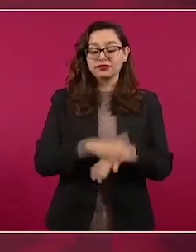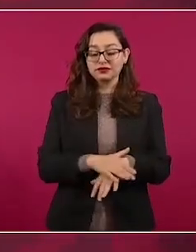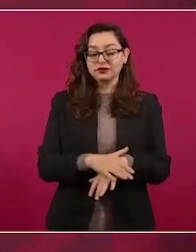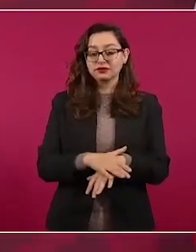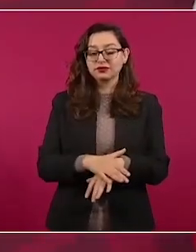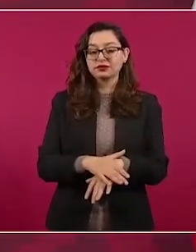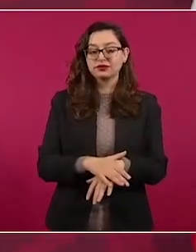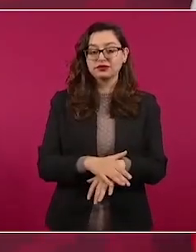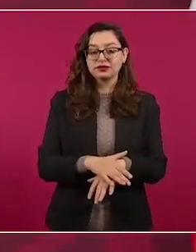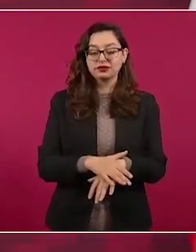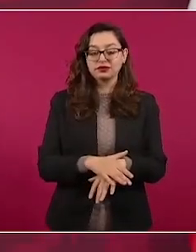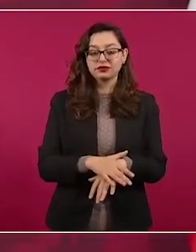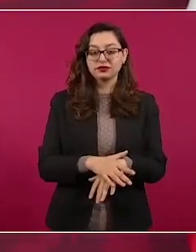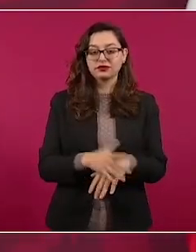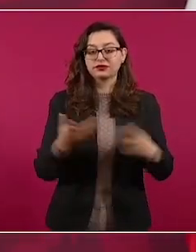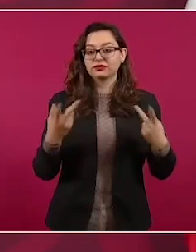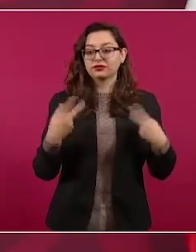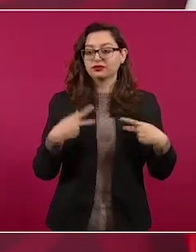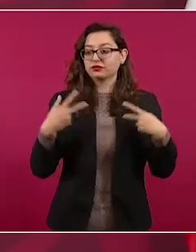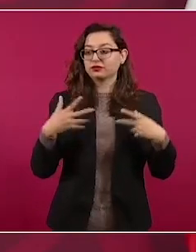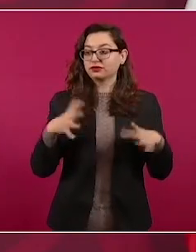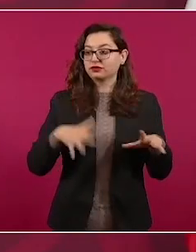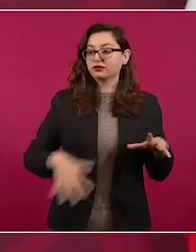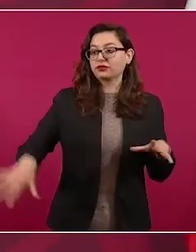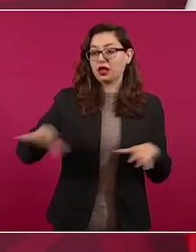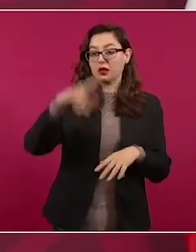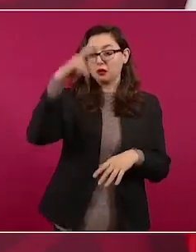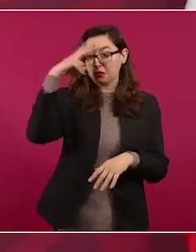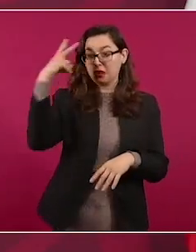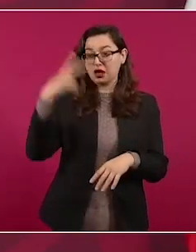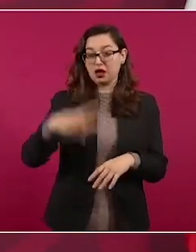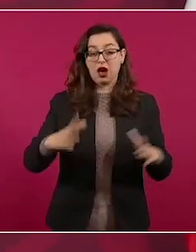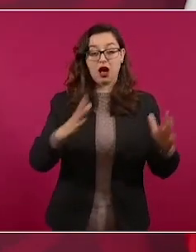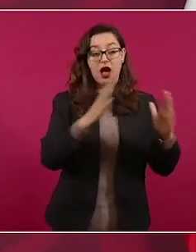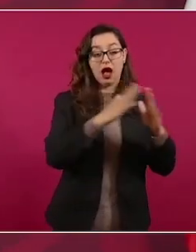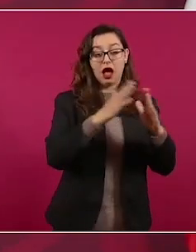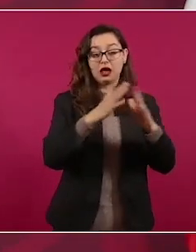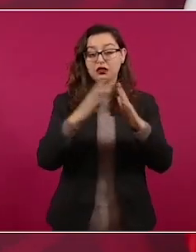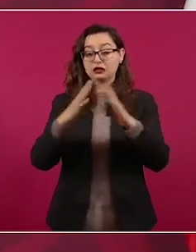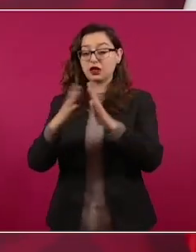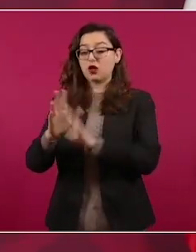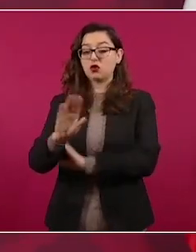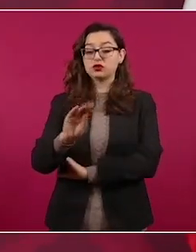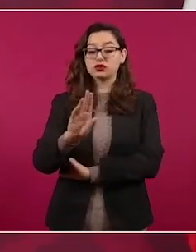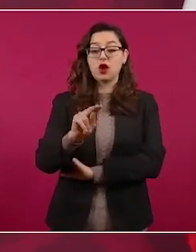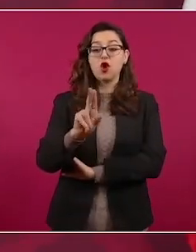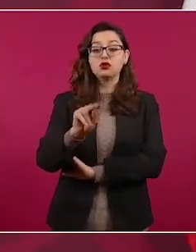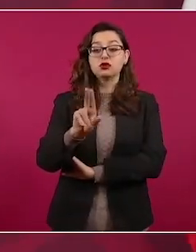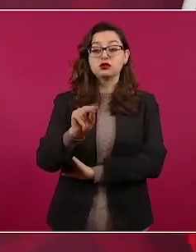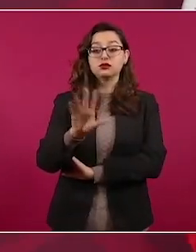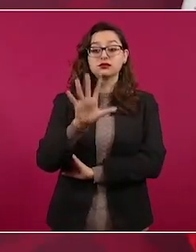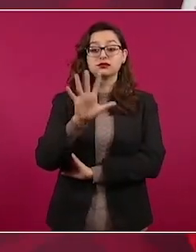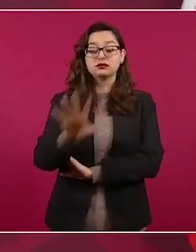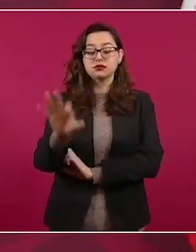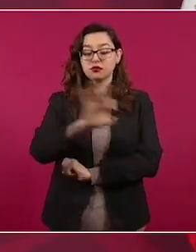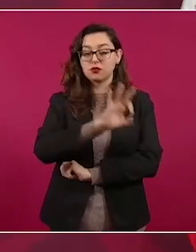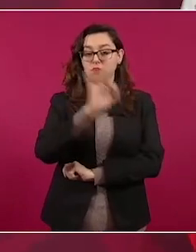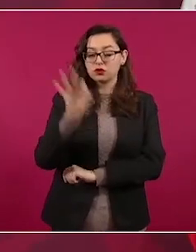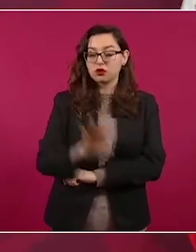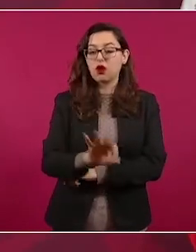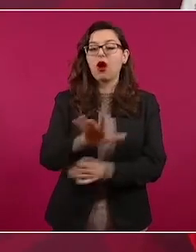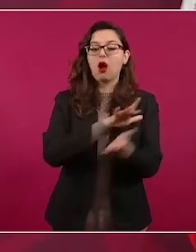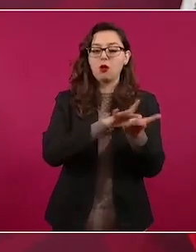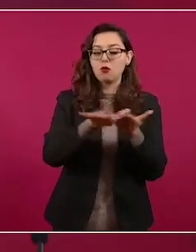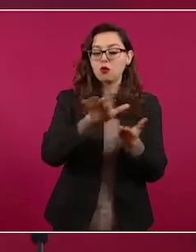de los hogares mexicanos recibe cuando menos una